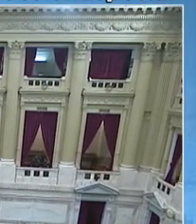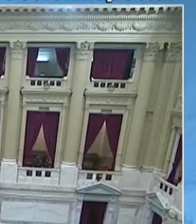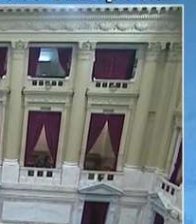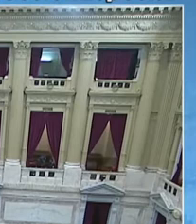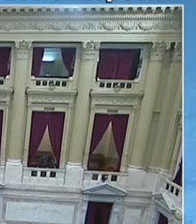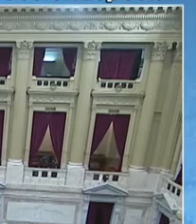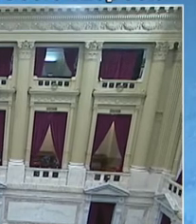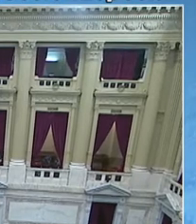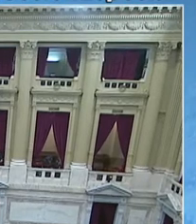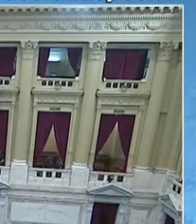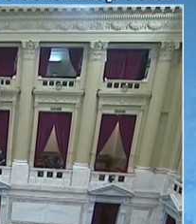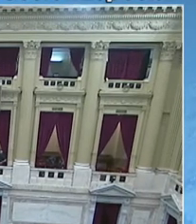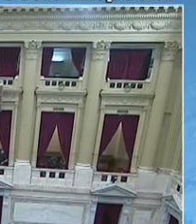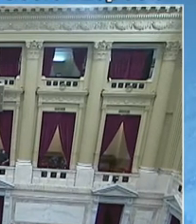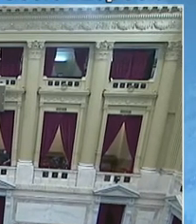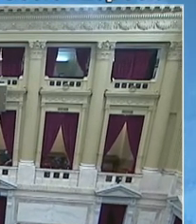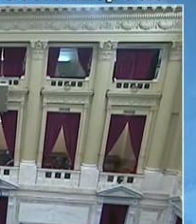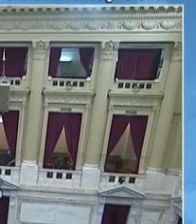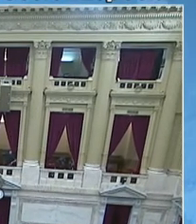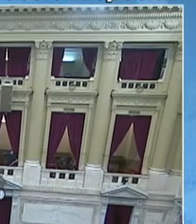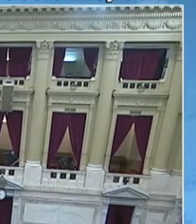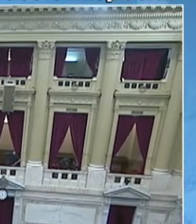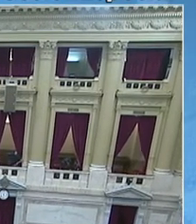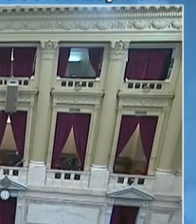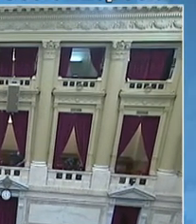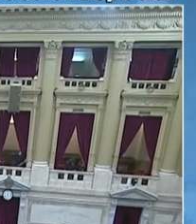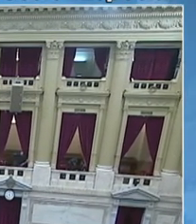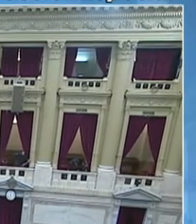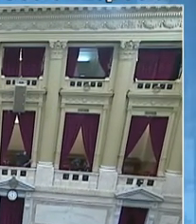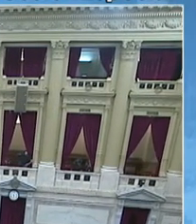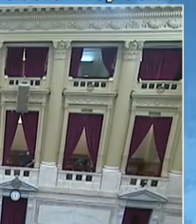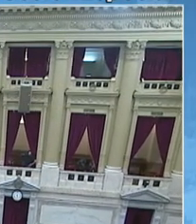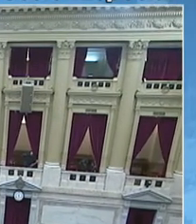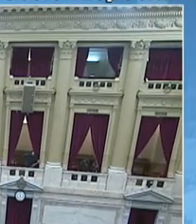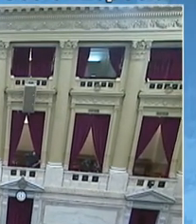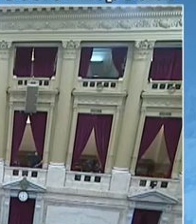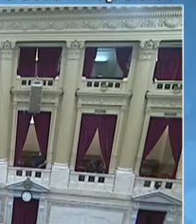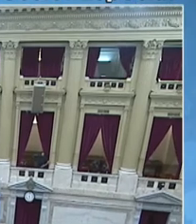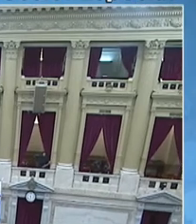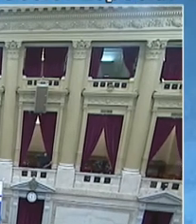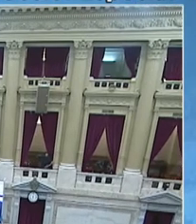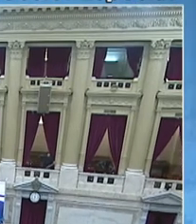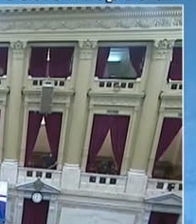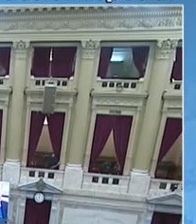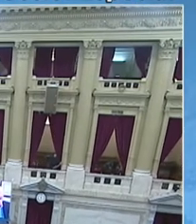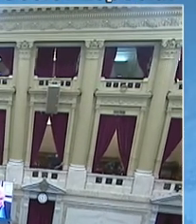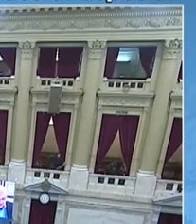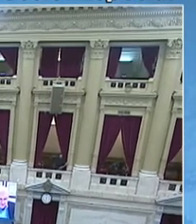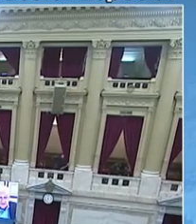menos a la razón para ejercer el respeto como principal práctica discursiva y argumentativa.